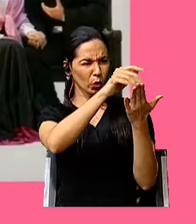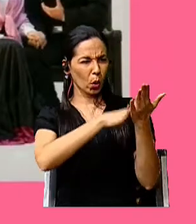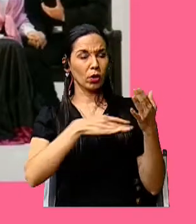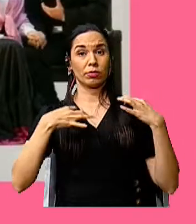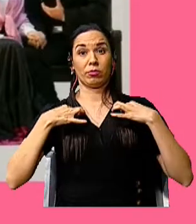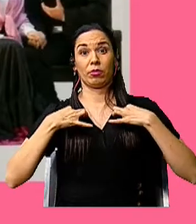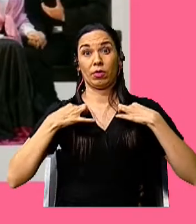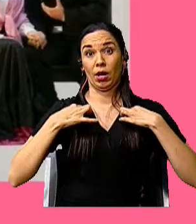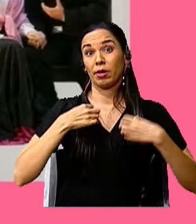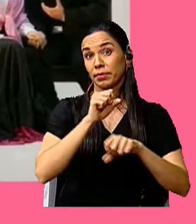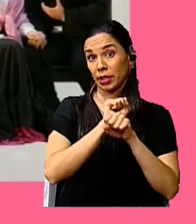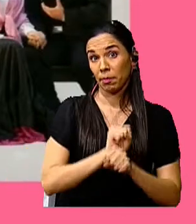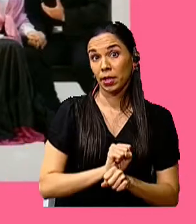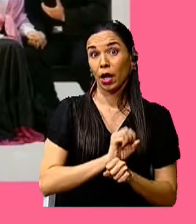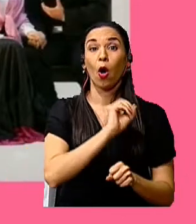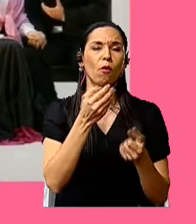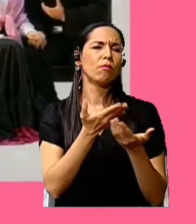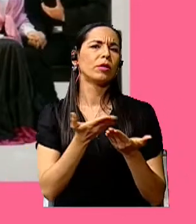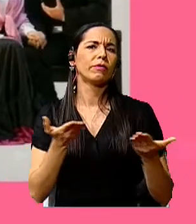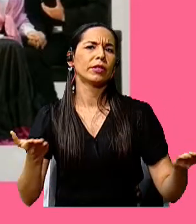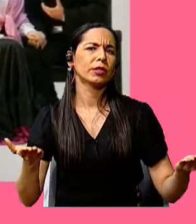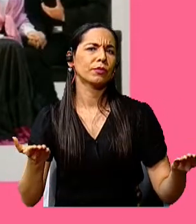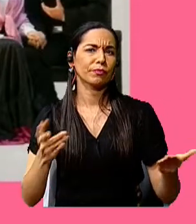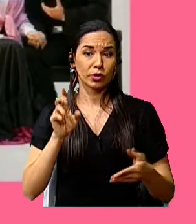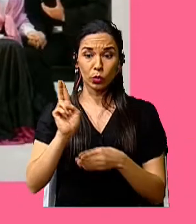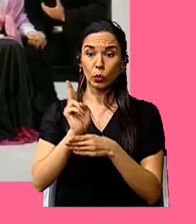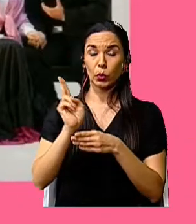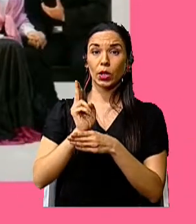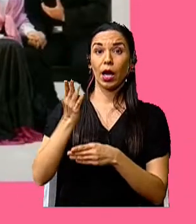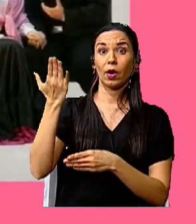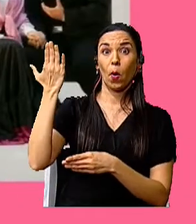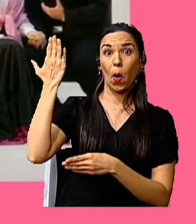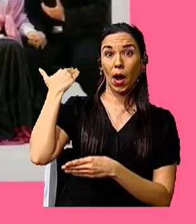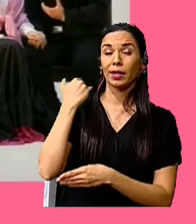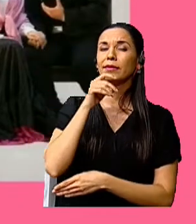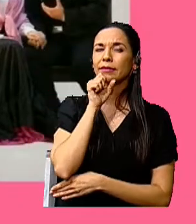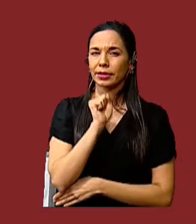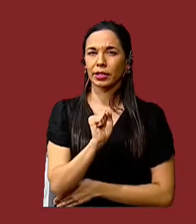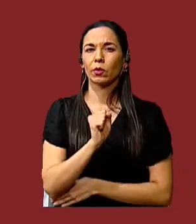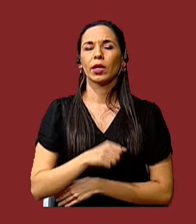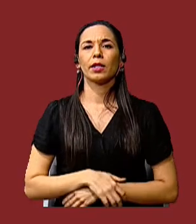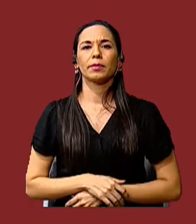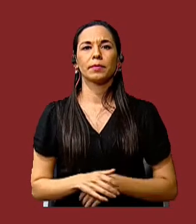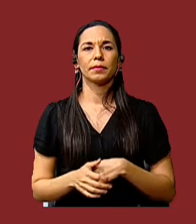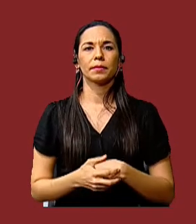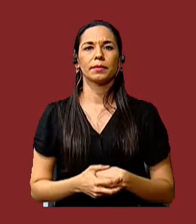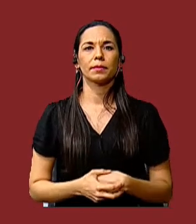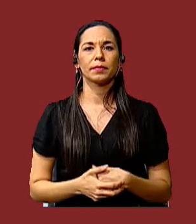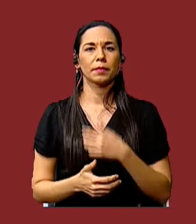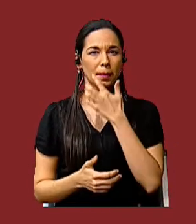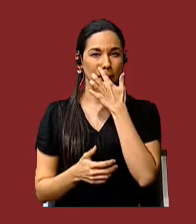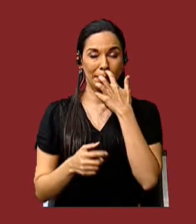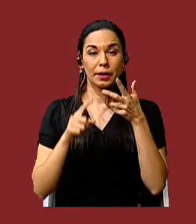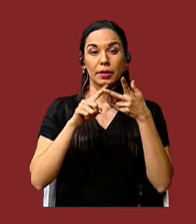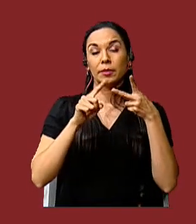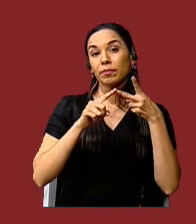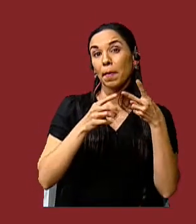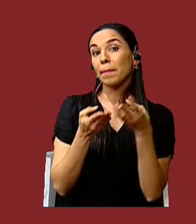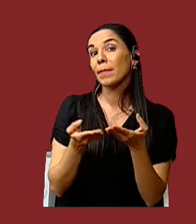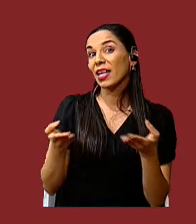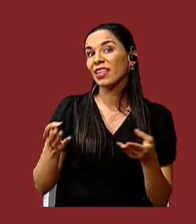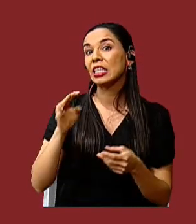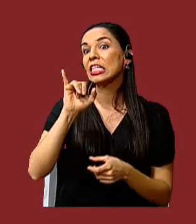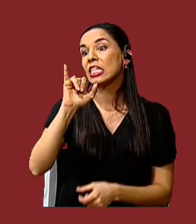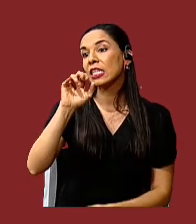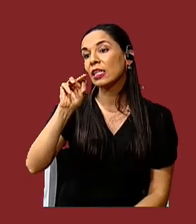o herramientas que fueron utilizadas en la antigüedad. Dentro de los materiales